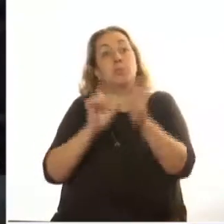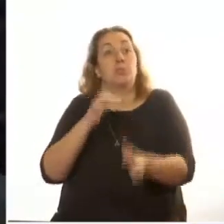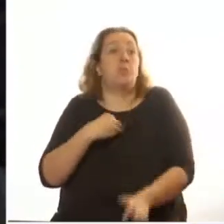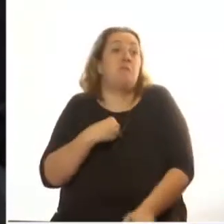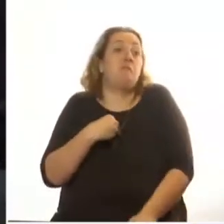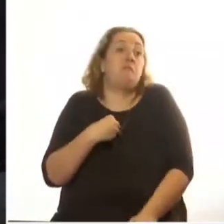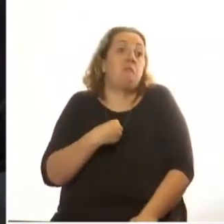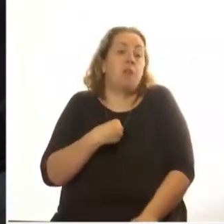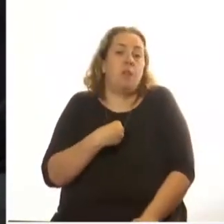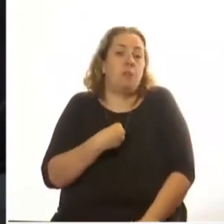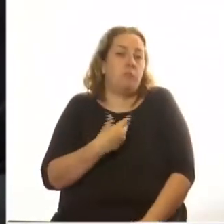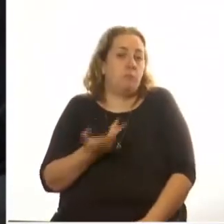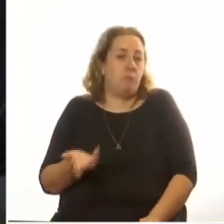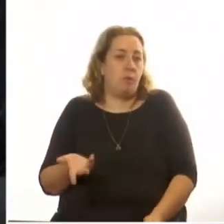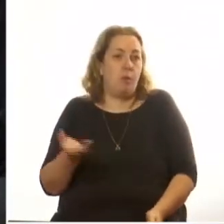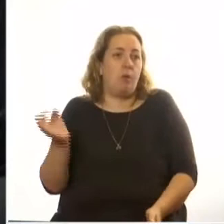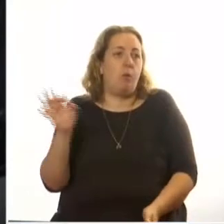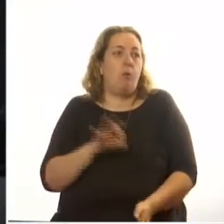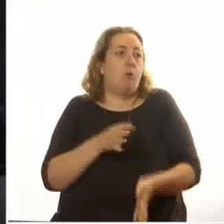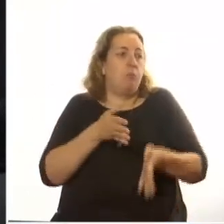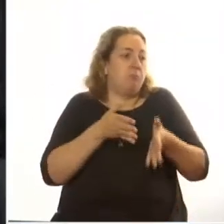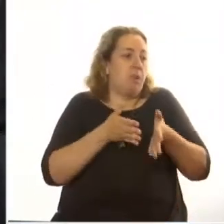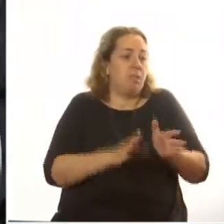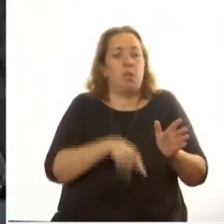determinada o pertenecen a una nación diferente.